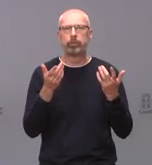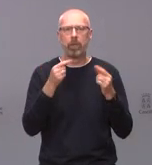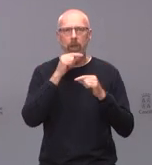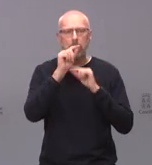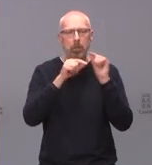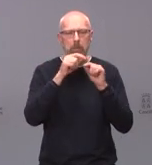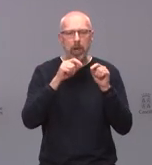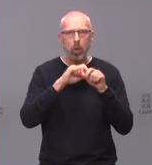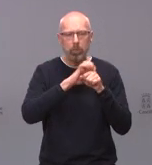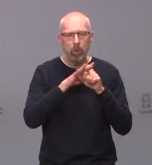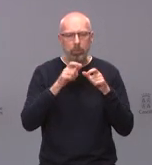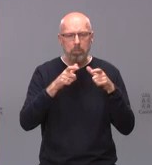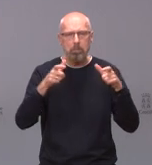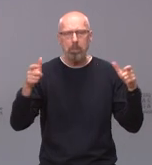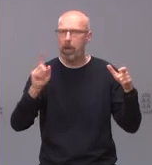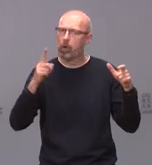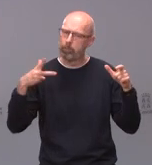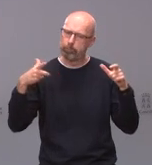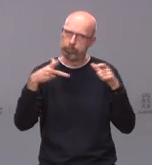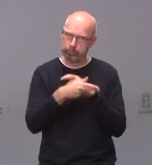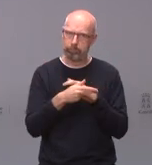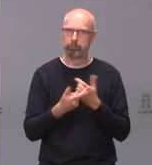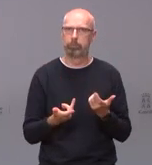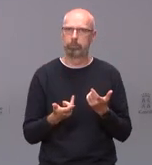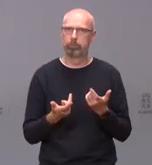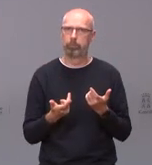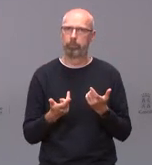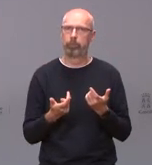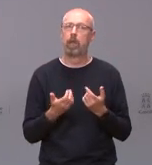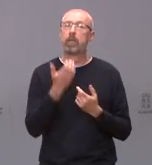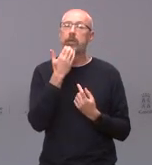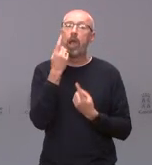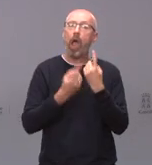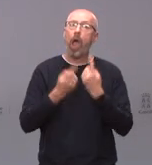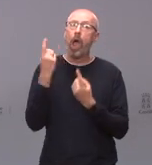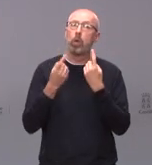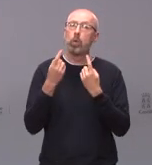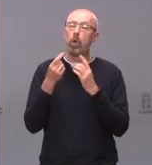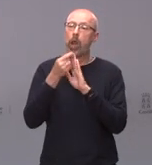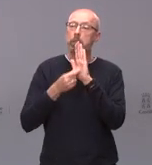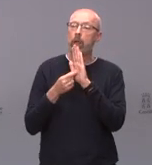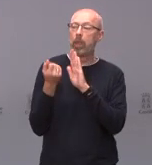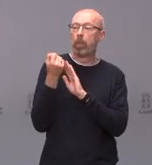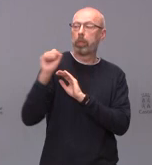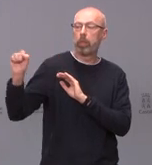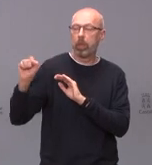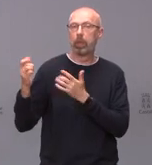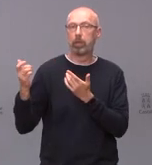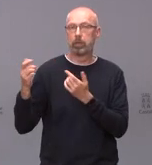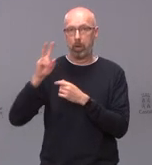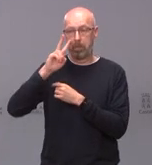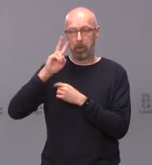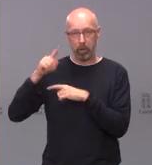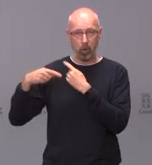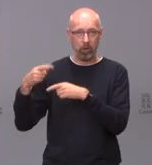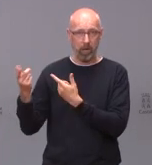del virus y quien intenta eludir las restricciones y lo estamos viendo a diario pues lo intenta